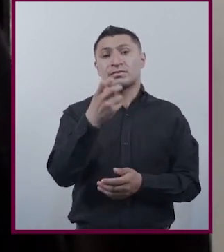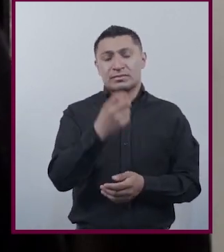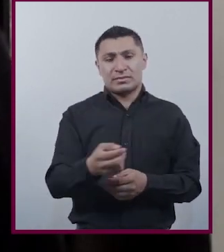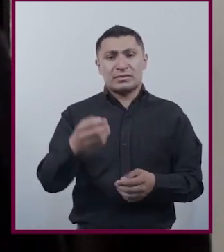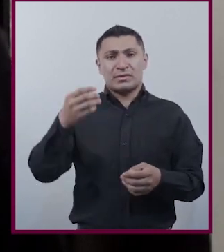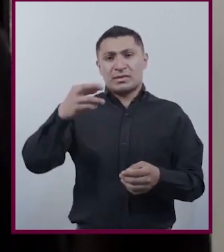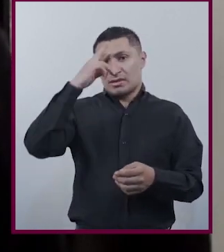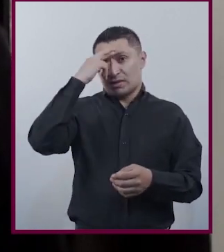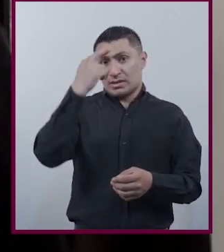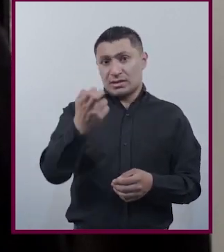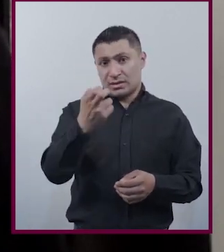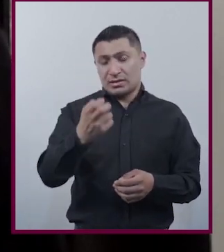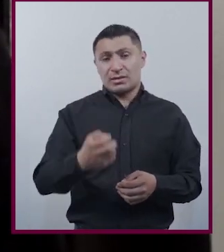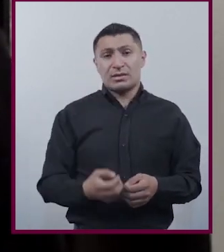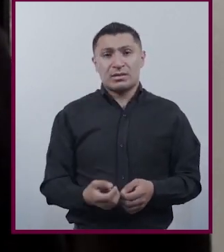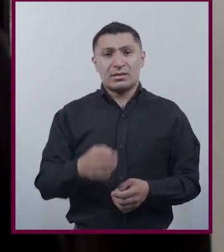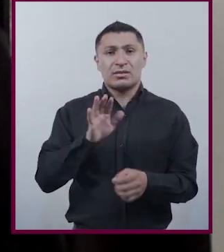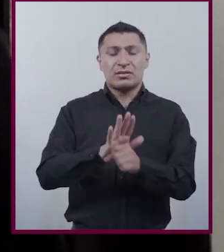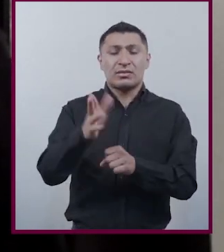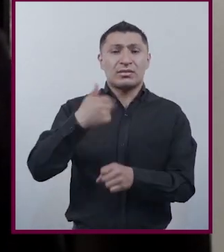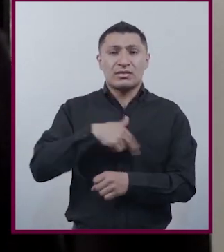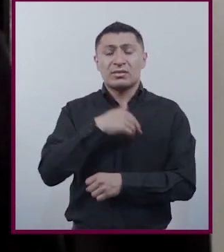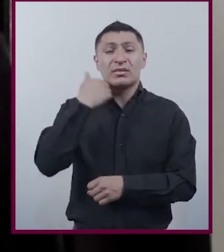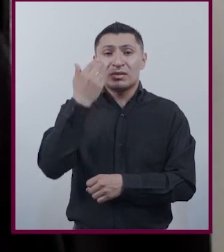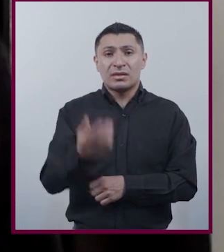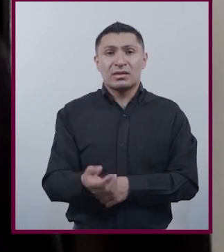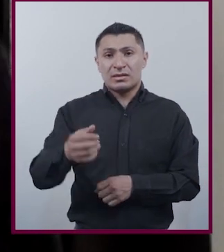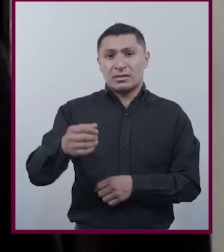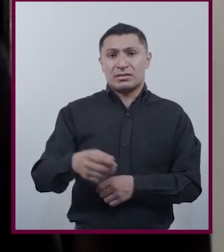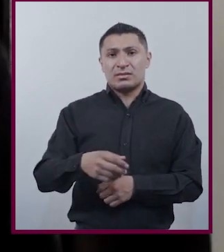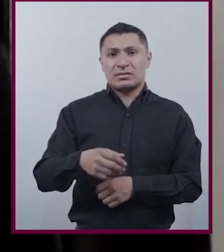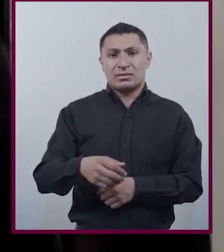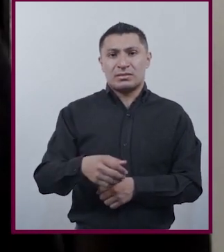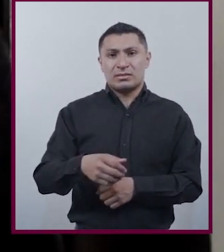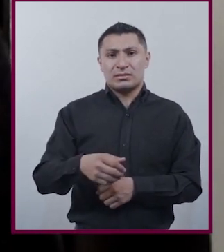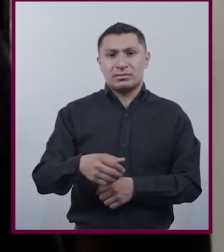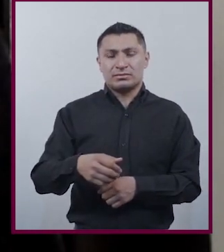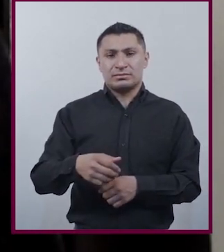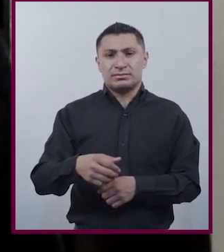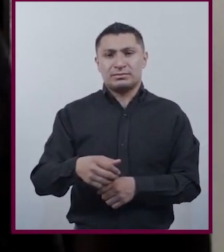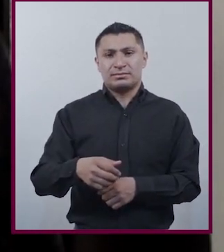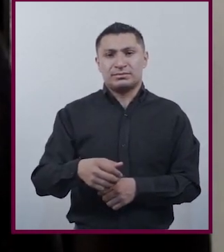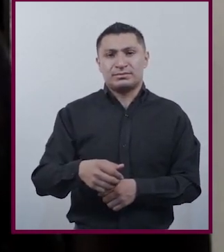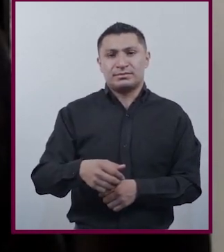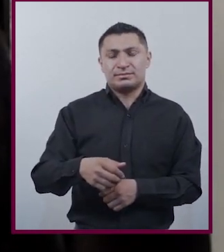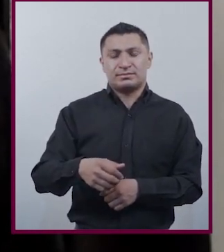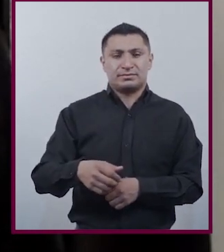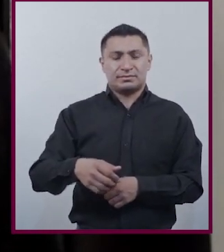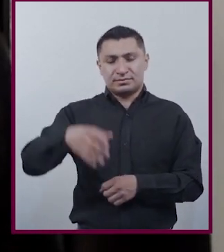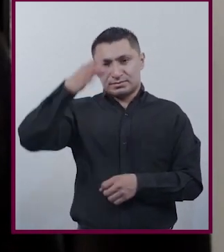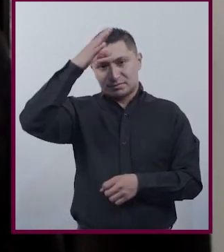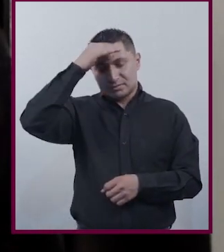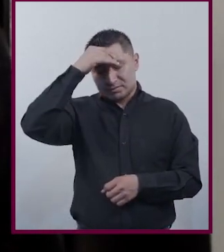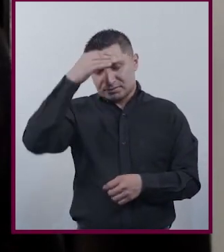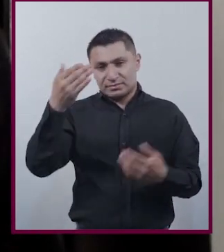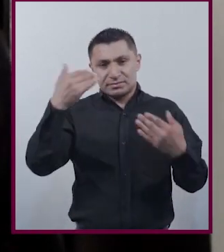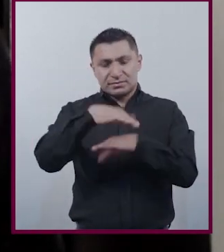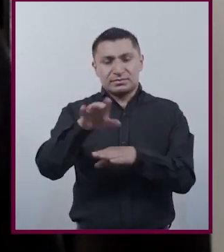razón De que queremos Que los hombres Se alfabeticen En feminismo En derechos humanos